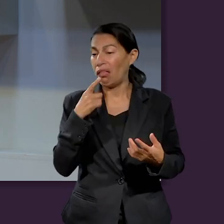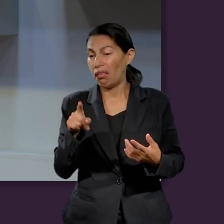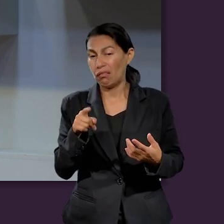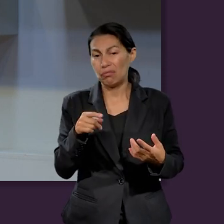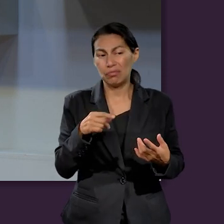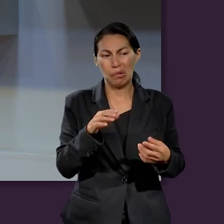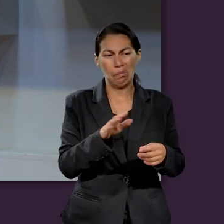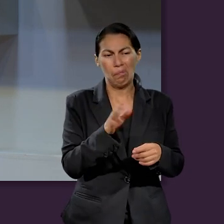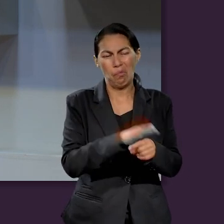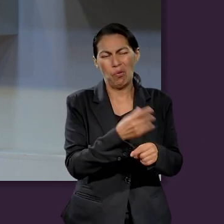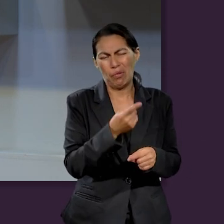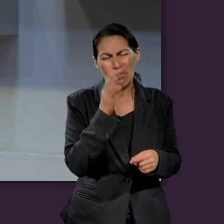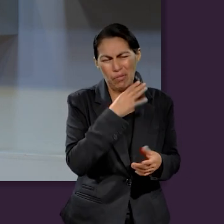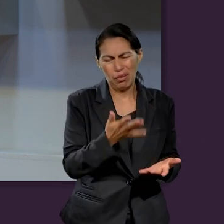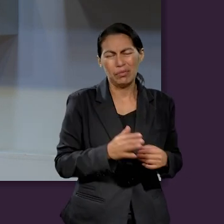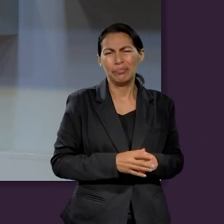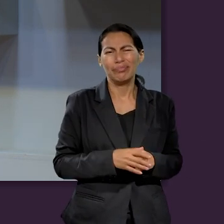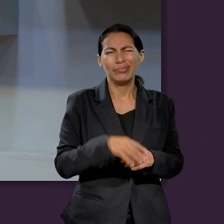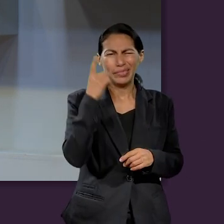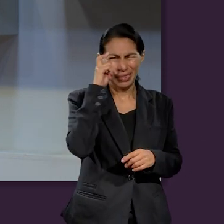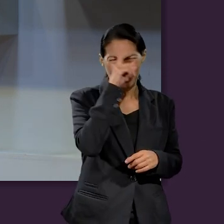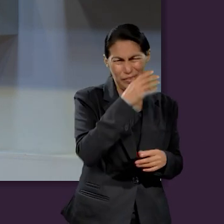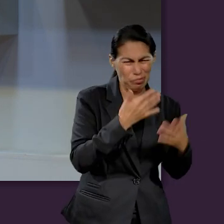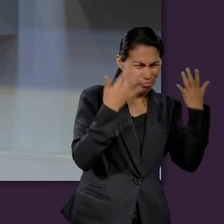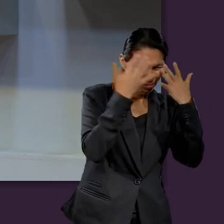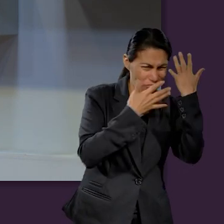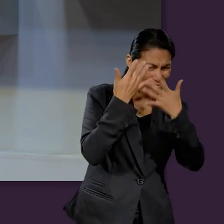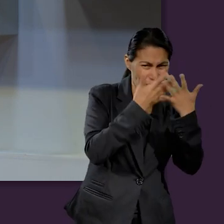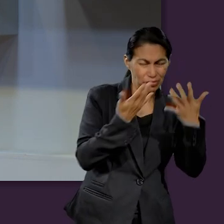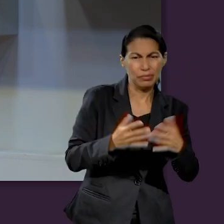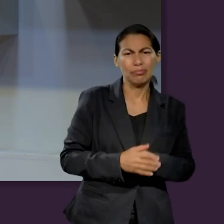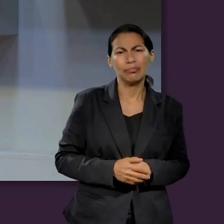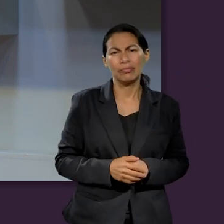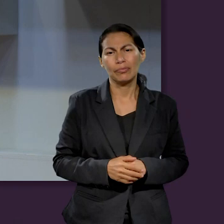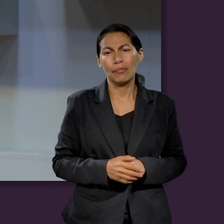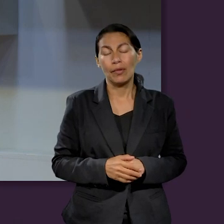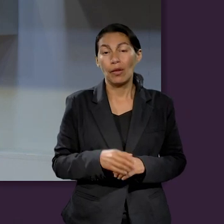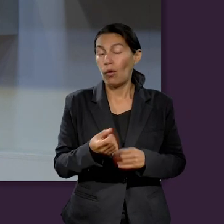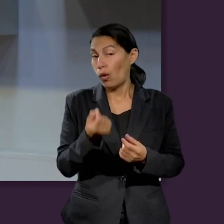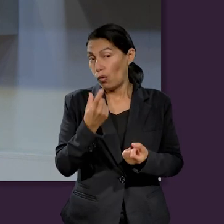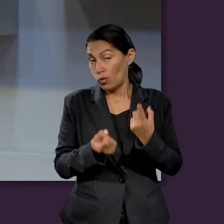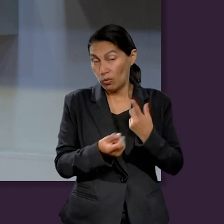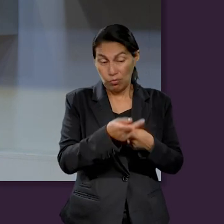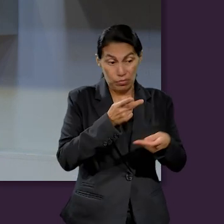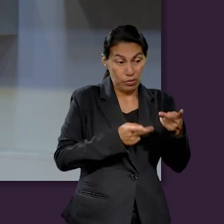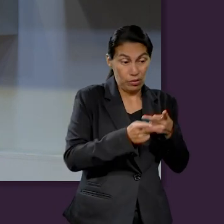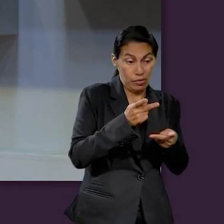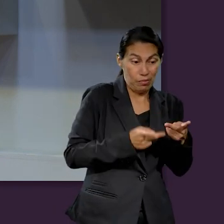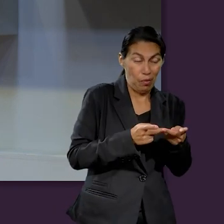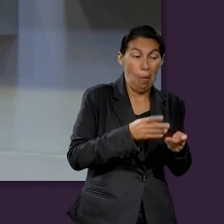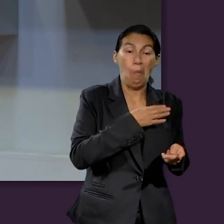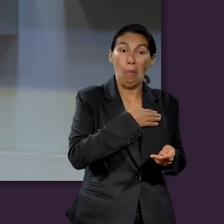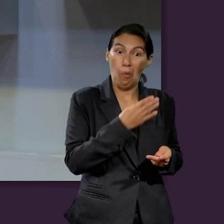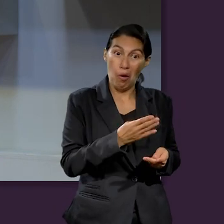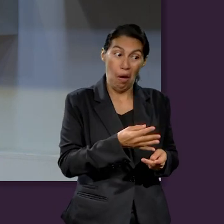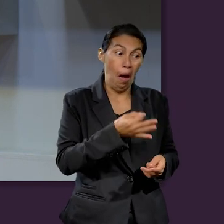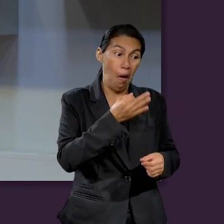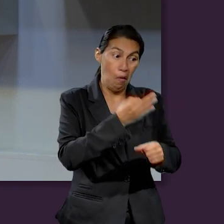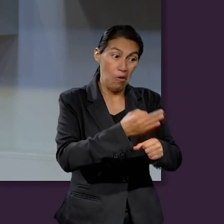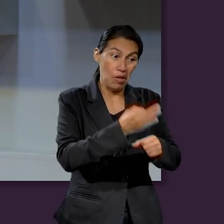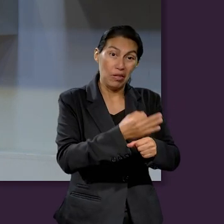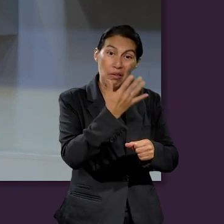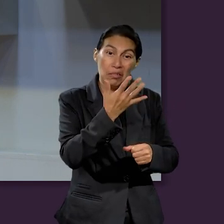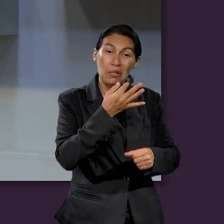¿no? Entonces creo que eso también aplica dentro de lo que estamos mencionando, ¿no? Es evitar las salidas fáciles, ¿no? Y también esos